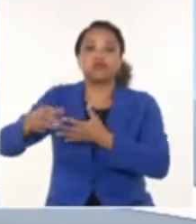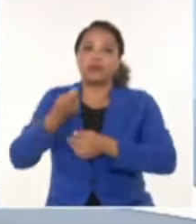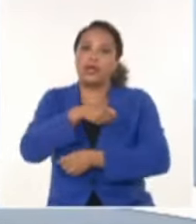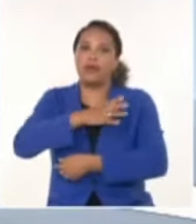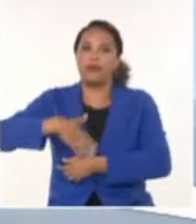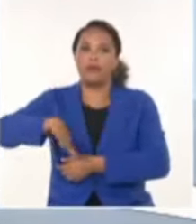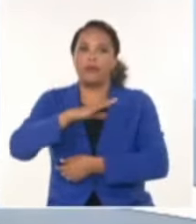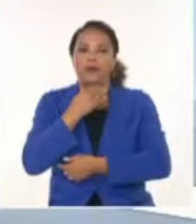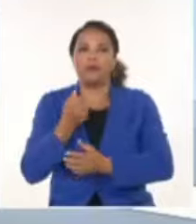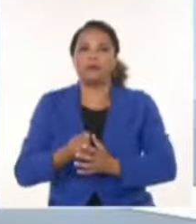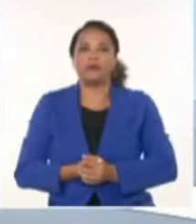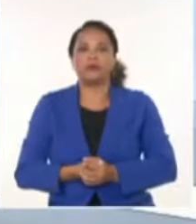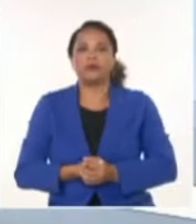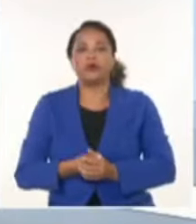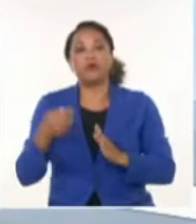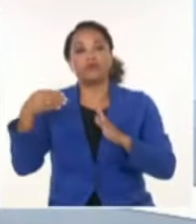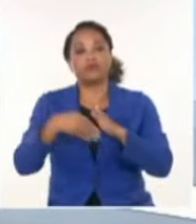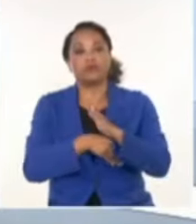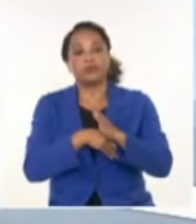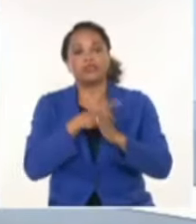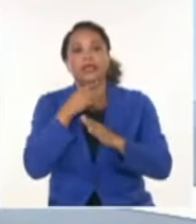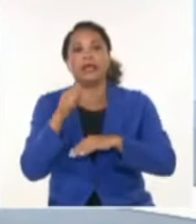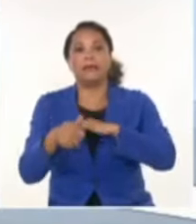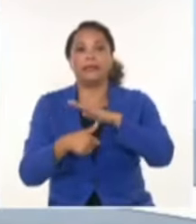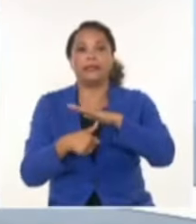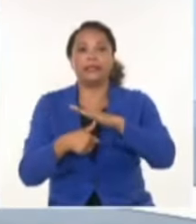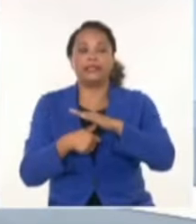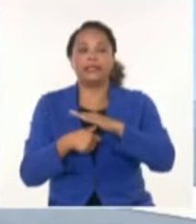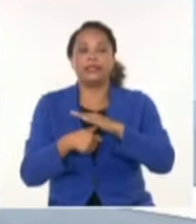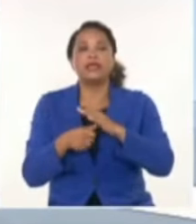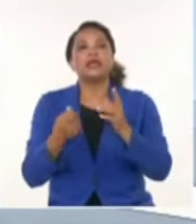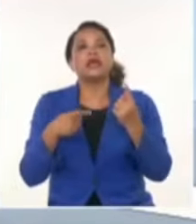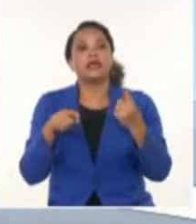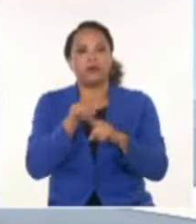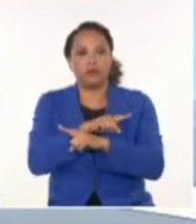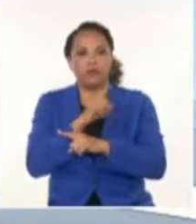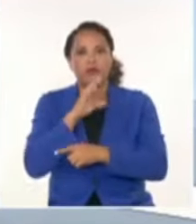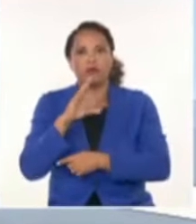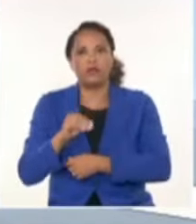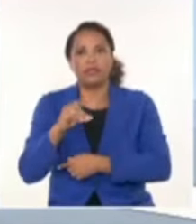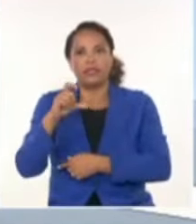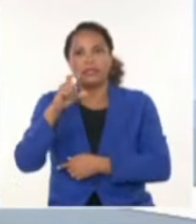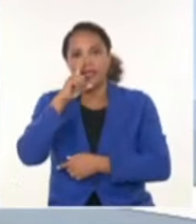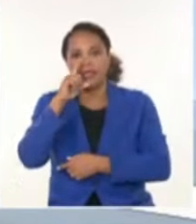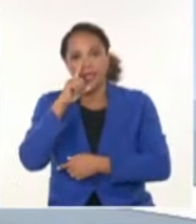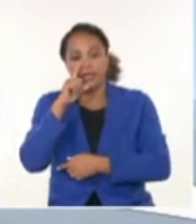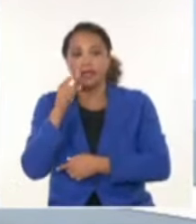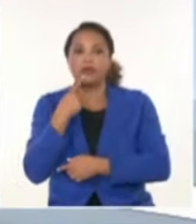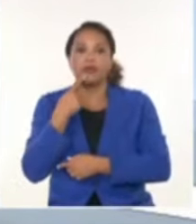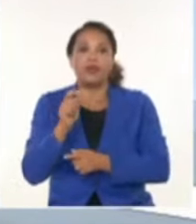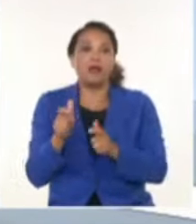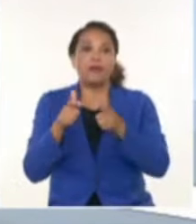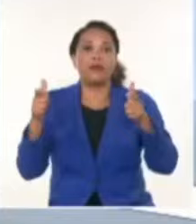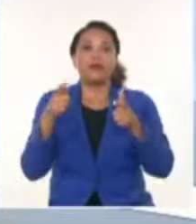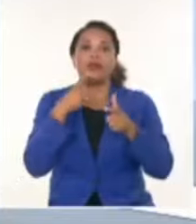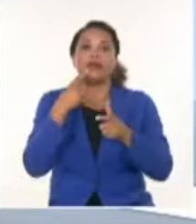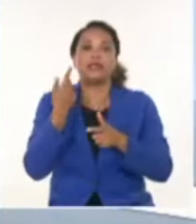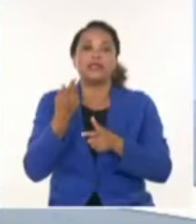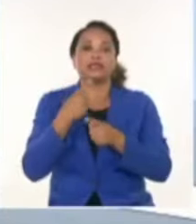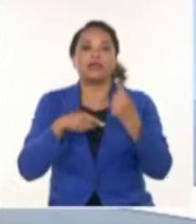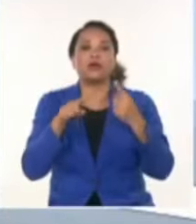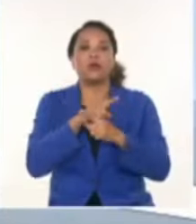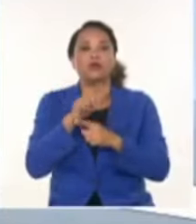método el proyecto que rechazan. Por cierto, contrario a lo que dicen, el CNE no es 100% chavista, sino que tiene una composición